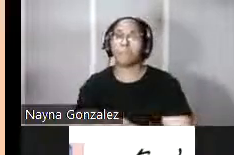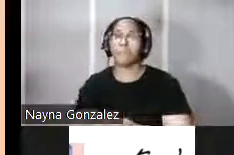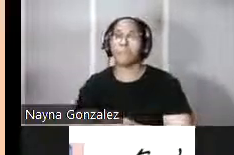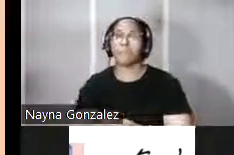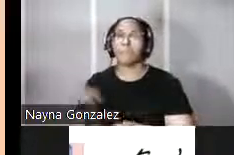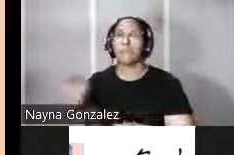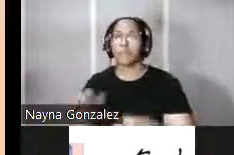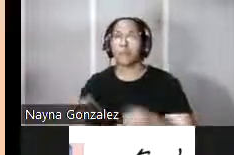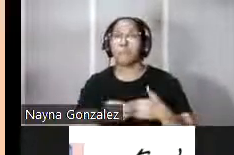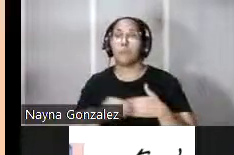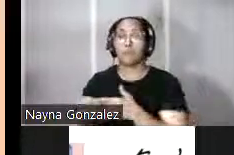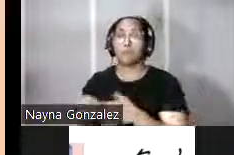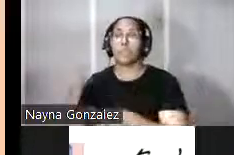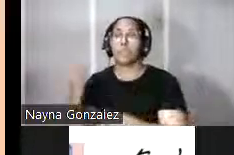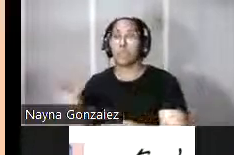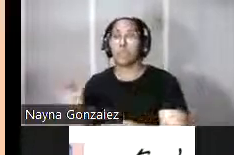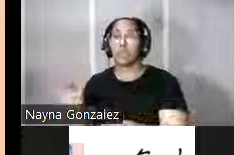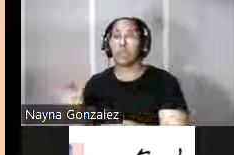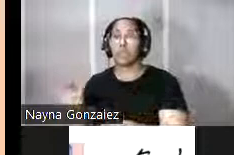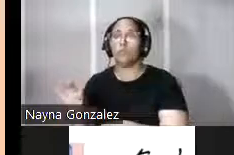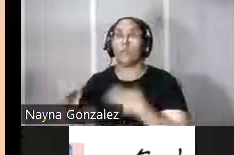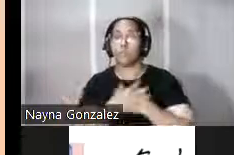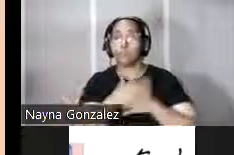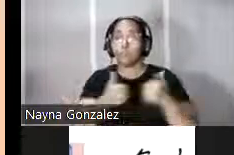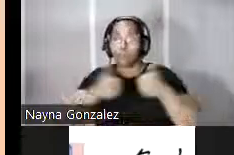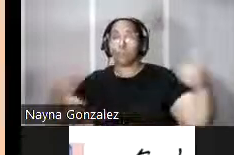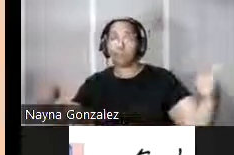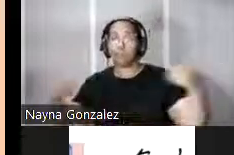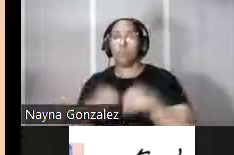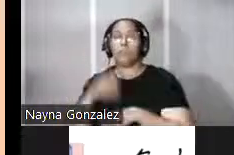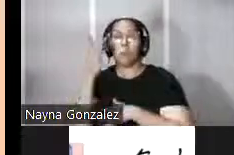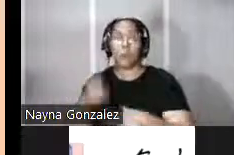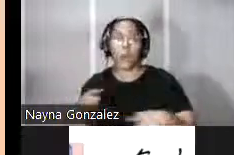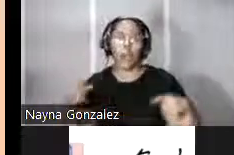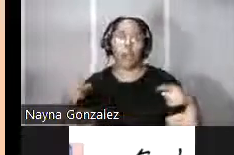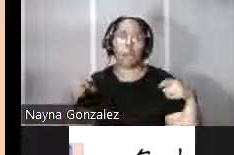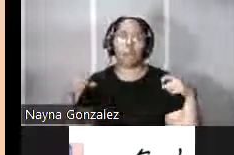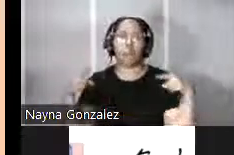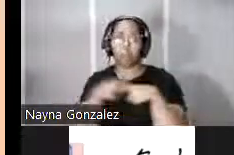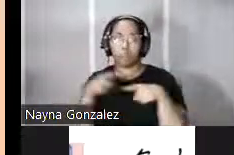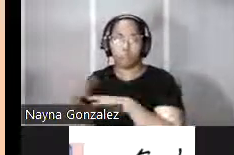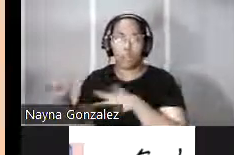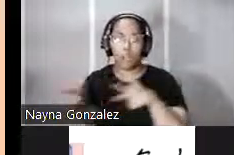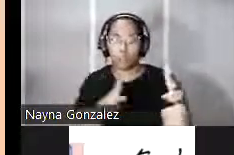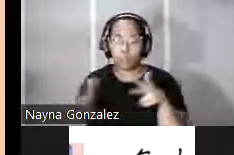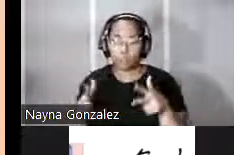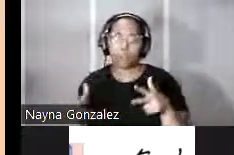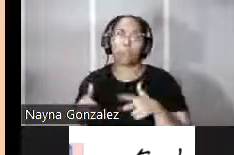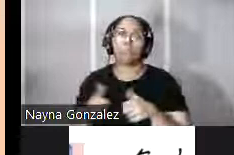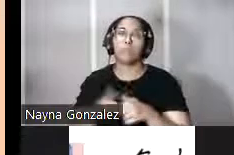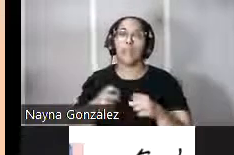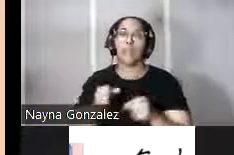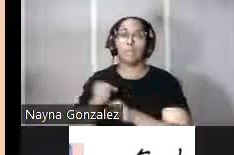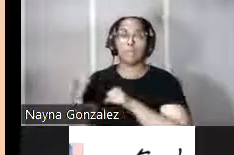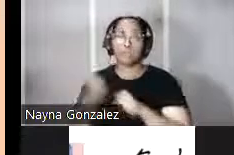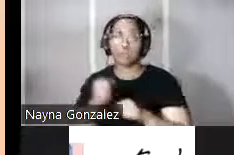erigido a unos 19 metros sobre el nivel del mar con el objetivo de obtener un fuego cruzado entre la artillería emplazada en el fuerte del